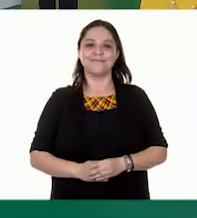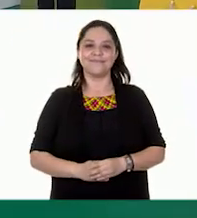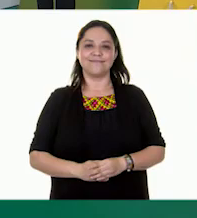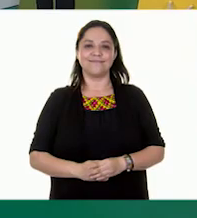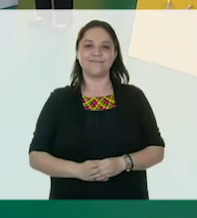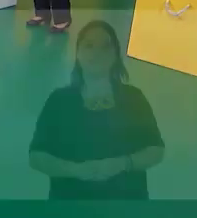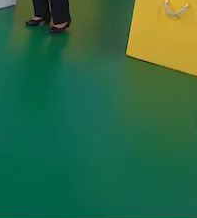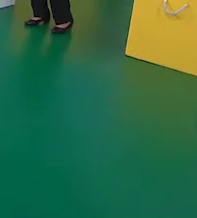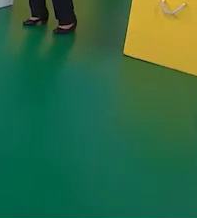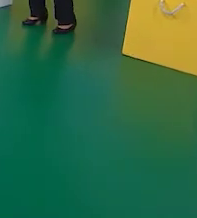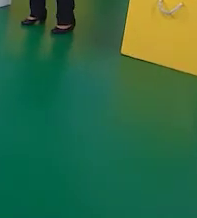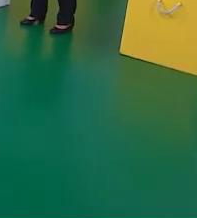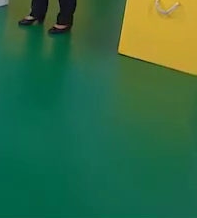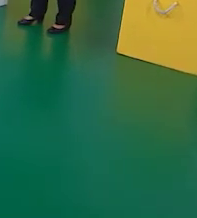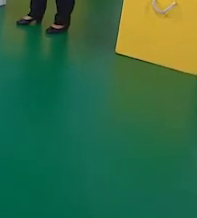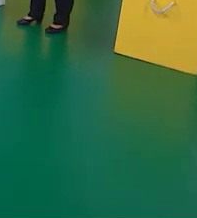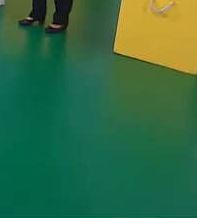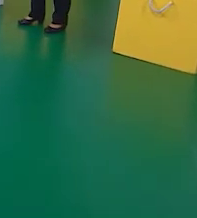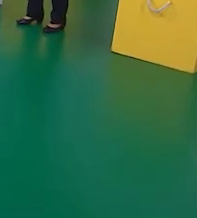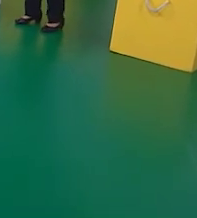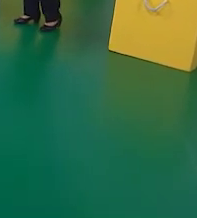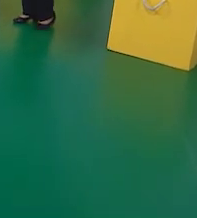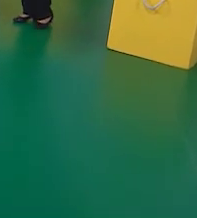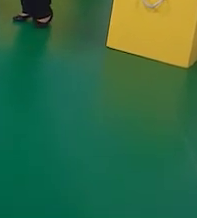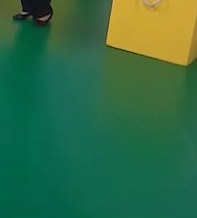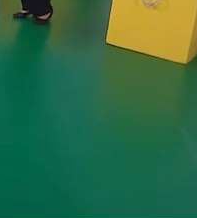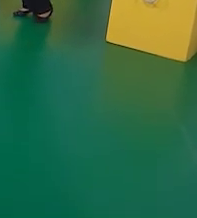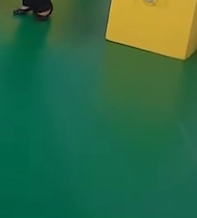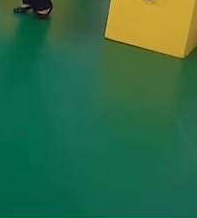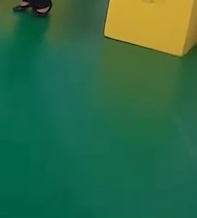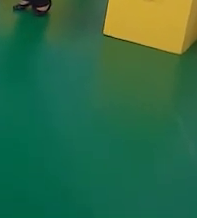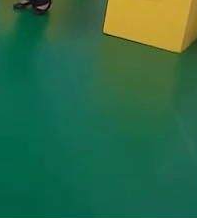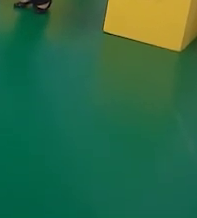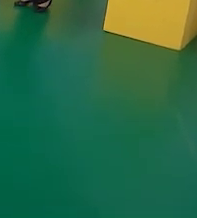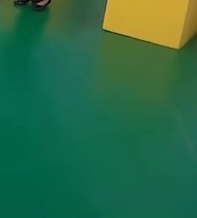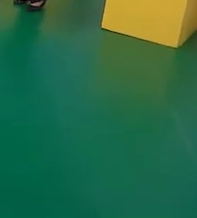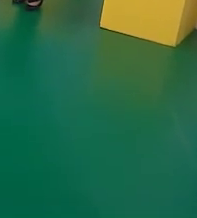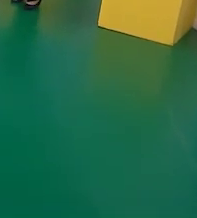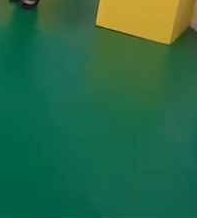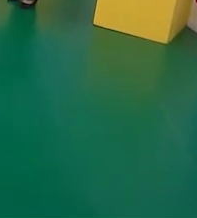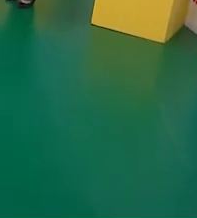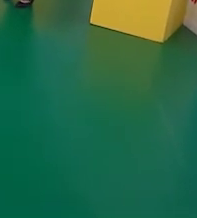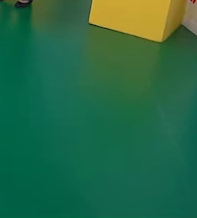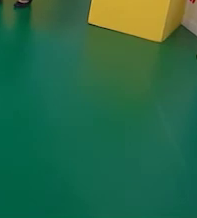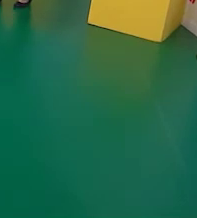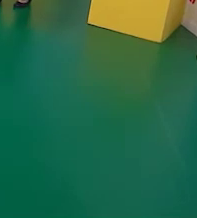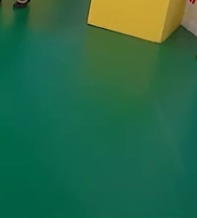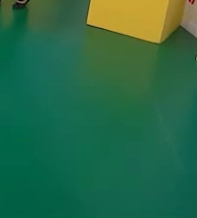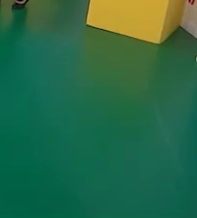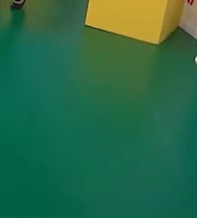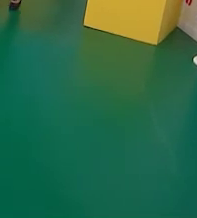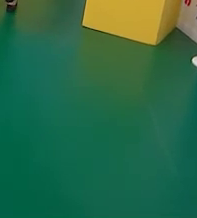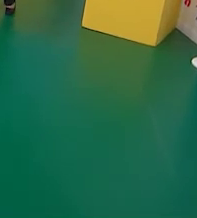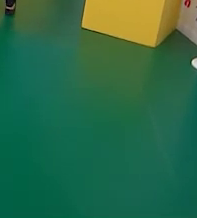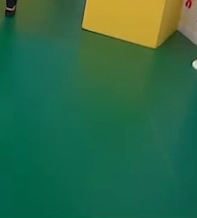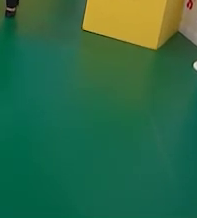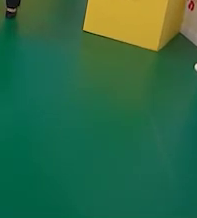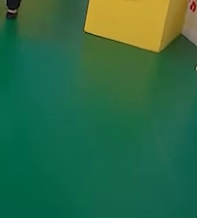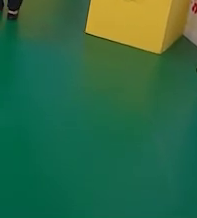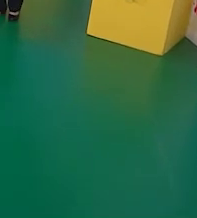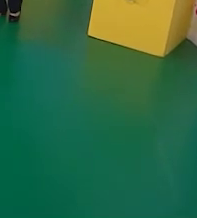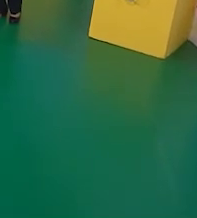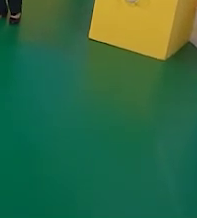mariposas? ¡Volemos! ¡Muy bien! Soy una linda mariposa. Así vuela una mariposa, Eric.